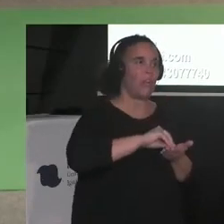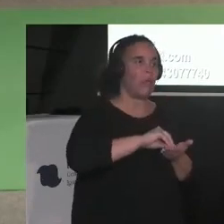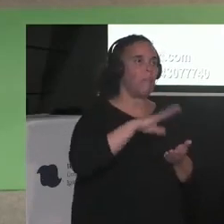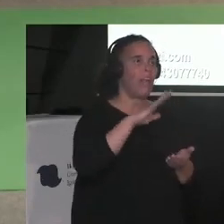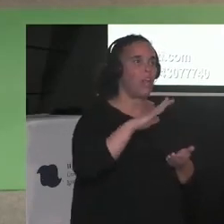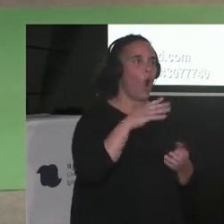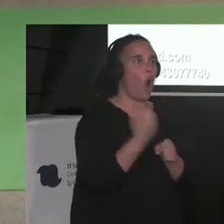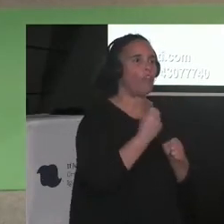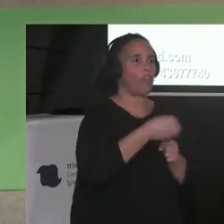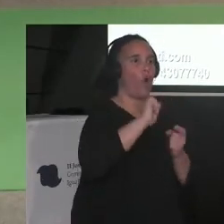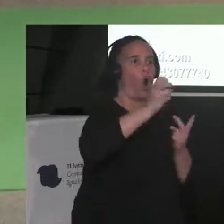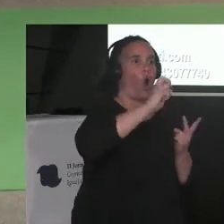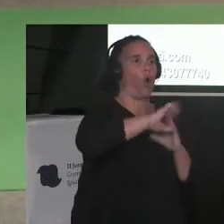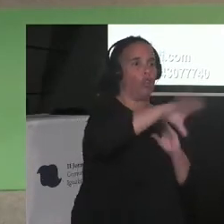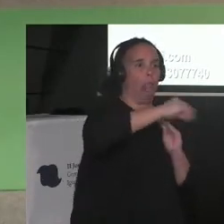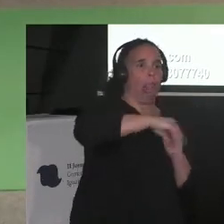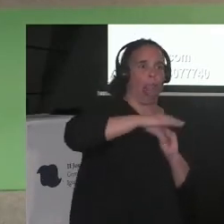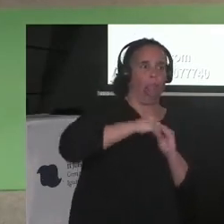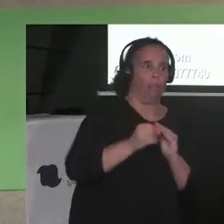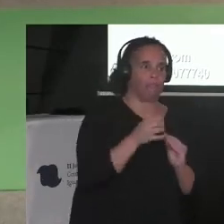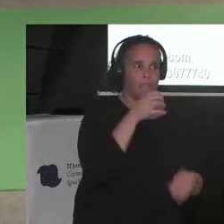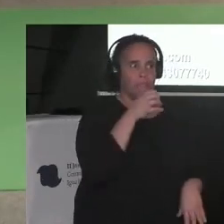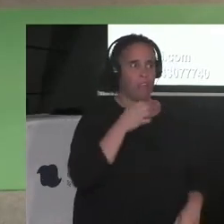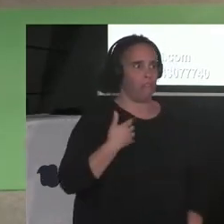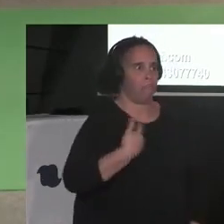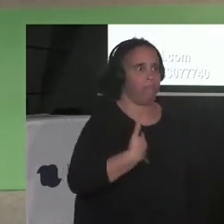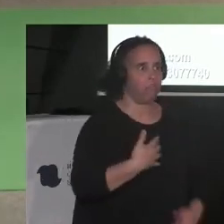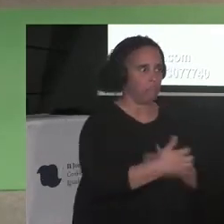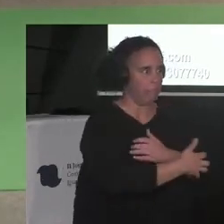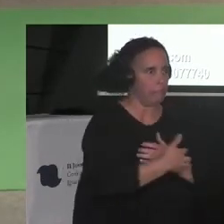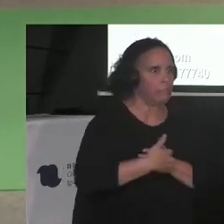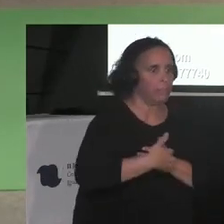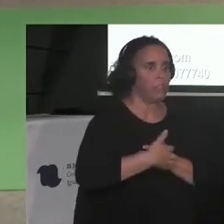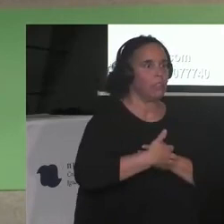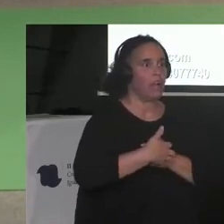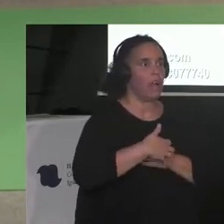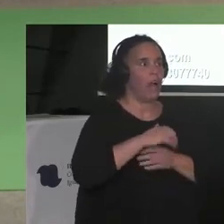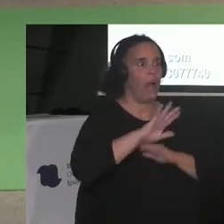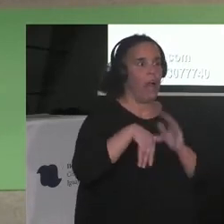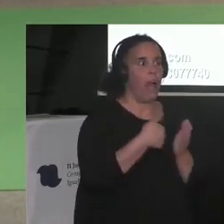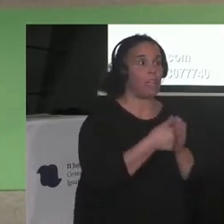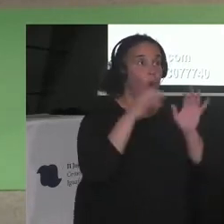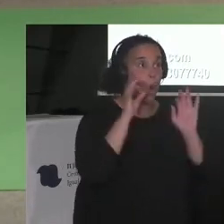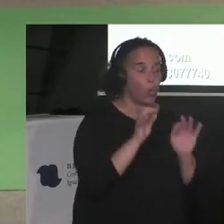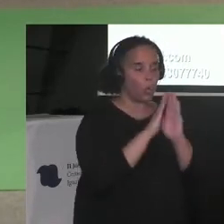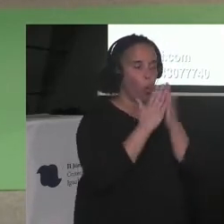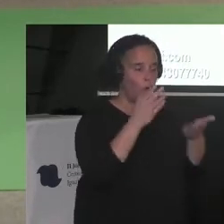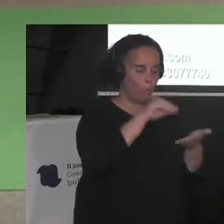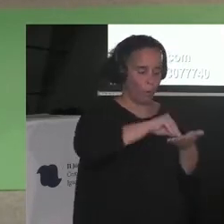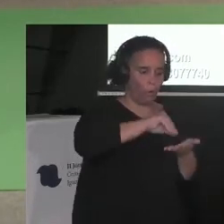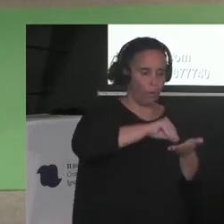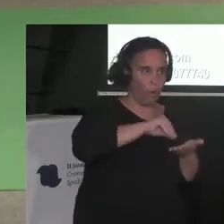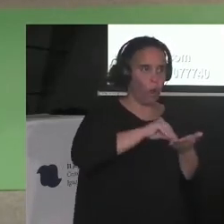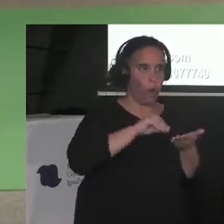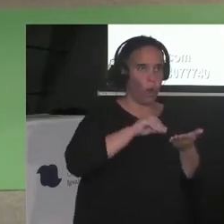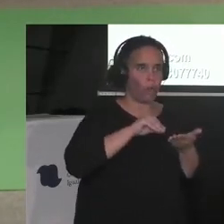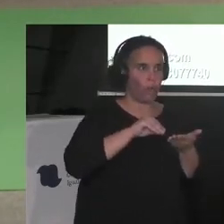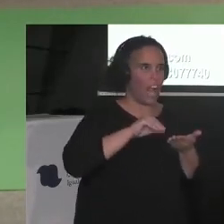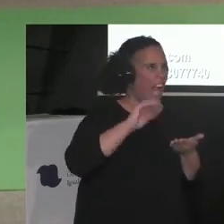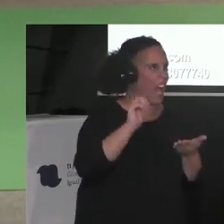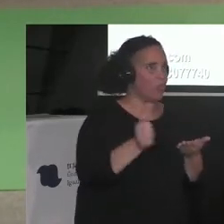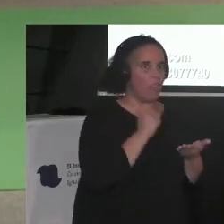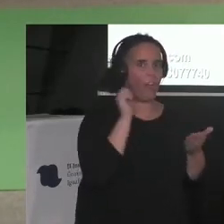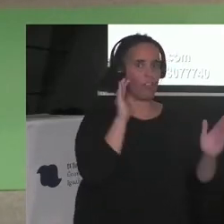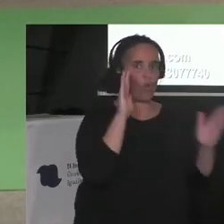a veces más o menos precaria, hasta que escribí un libro que coincidió con una época, digamos. Quizá entre muchas